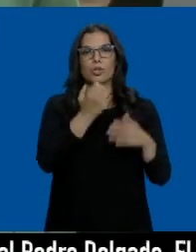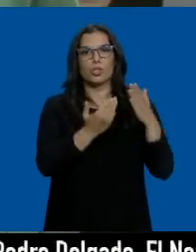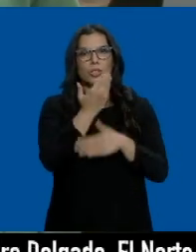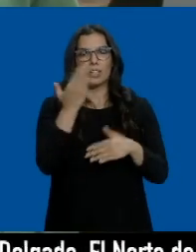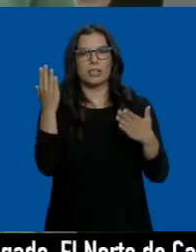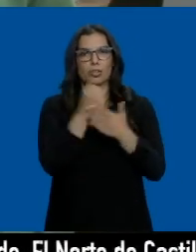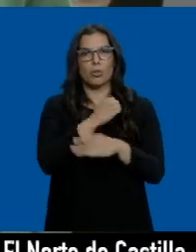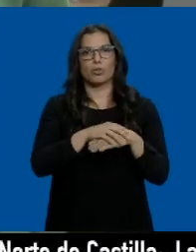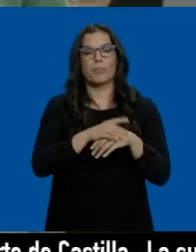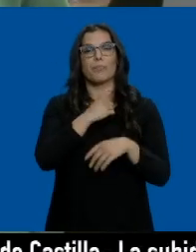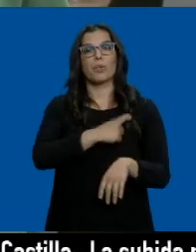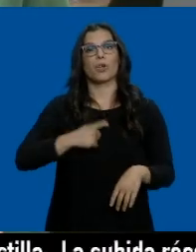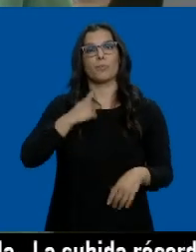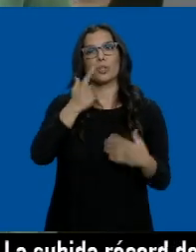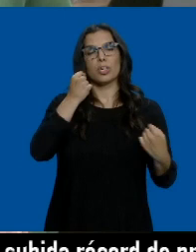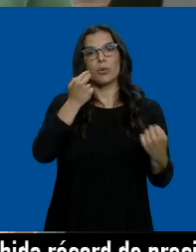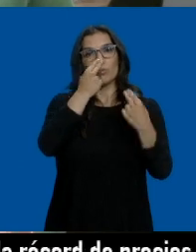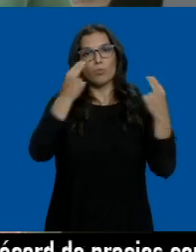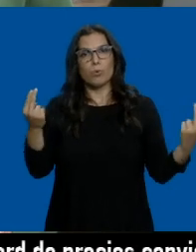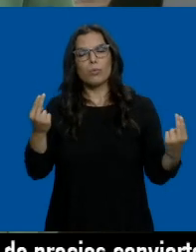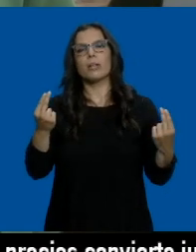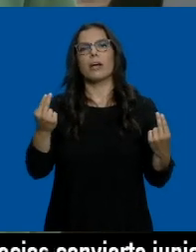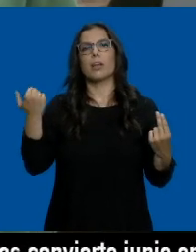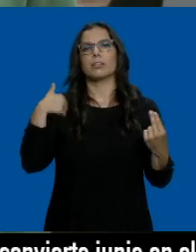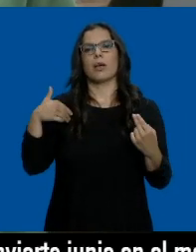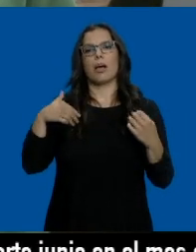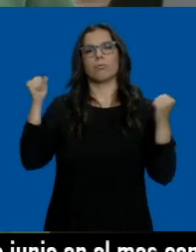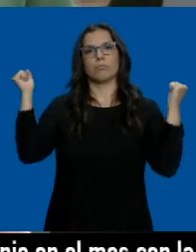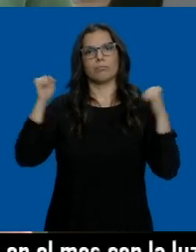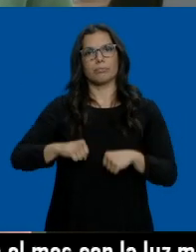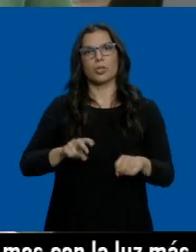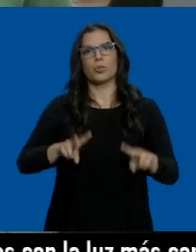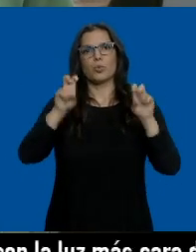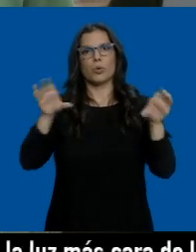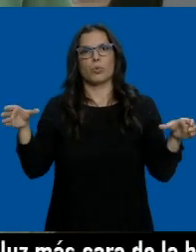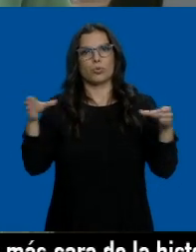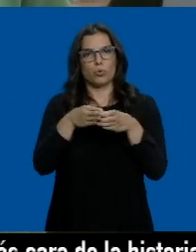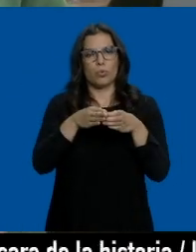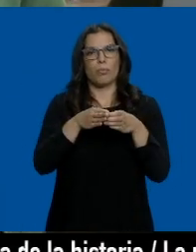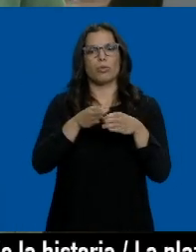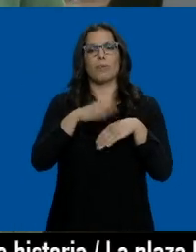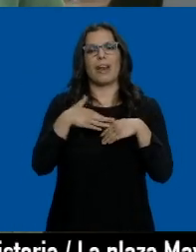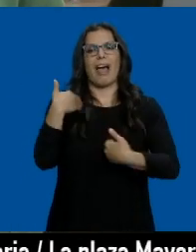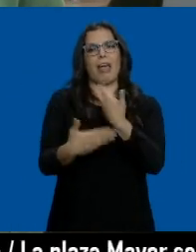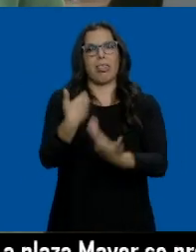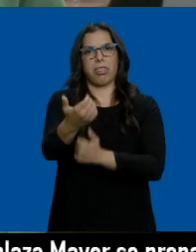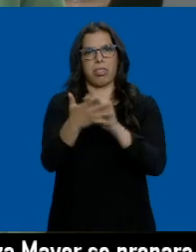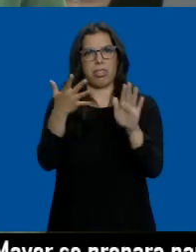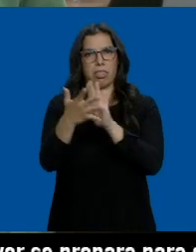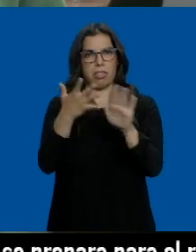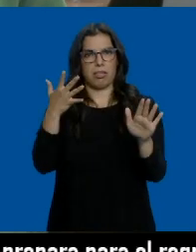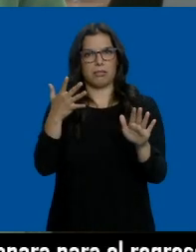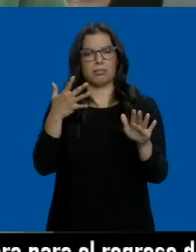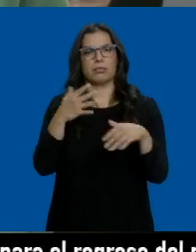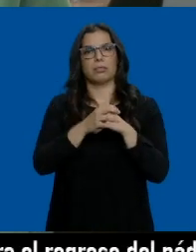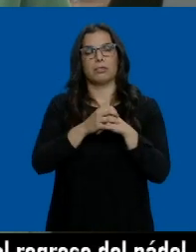todos. La Comisión de Salud Pública ya ha aprobado los nuevos grupos de edad para acelerar cuanto antes ese proceso de vacunación.